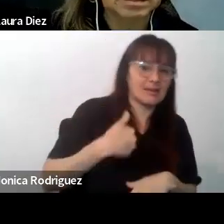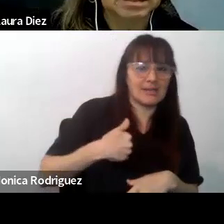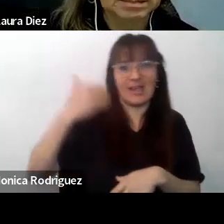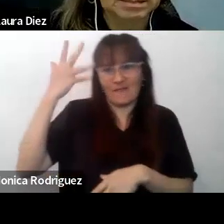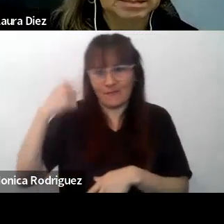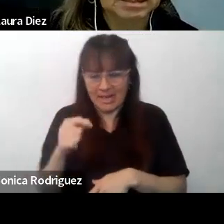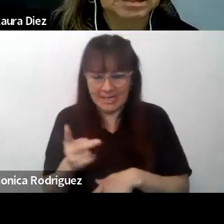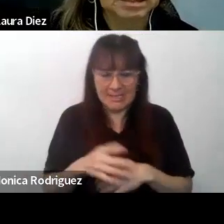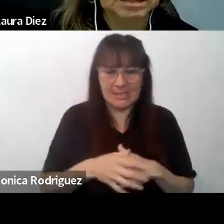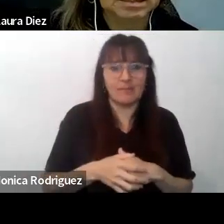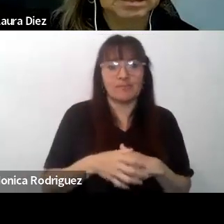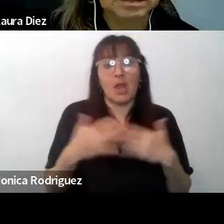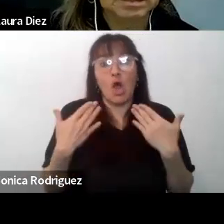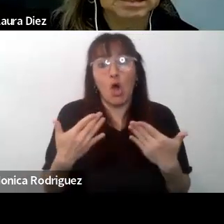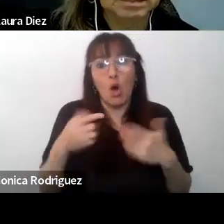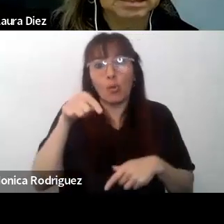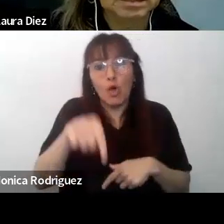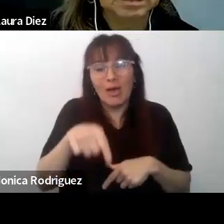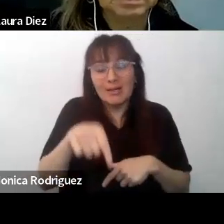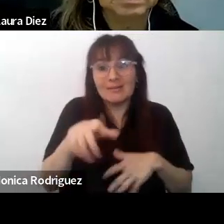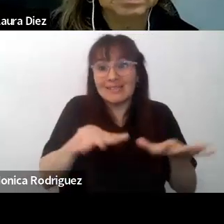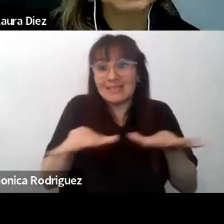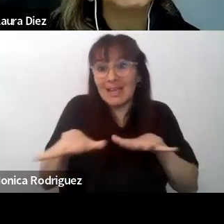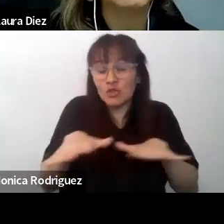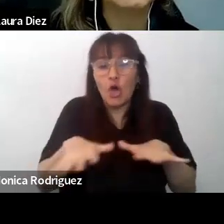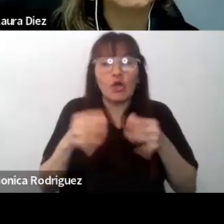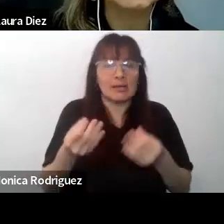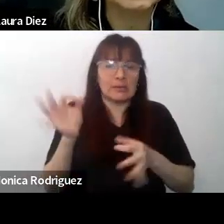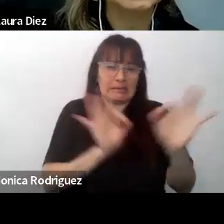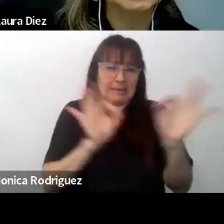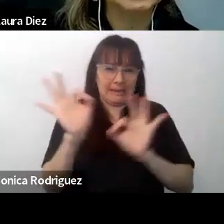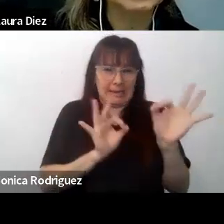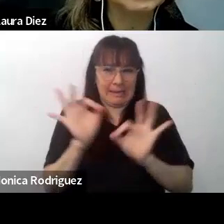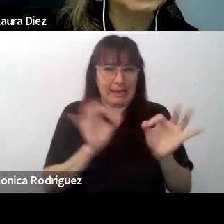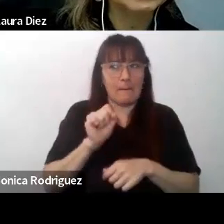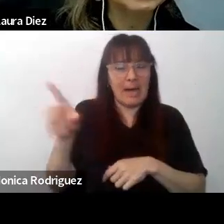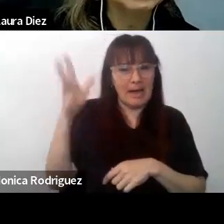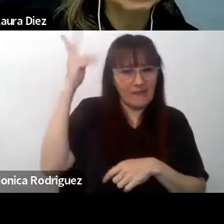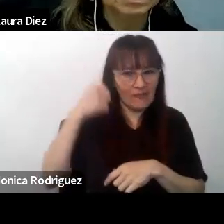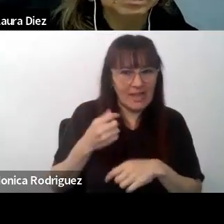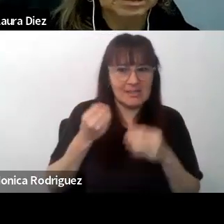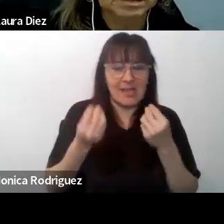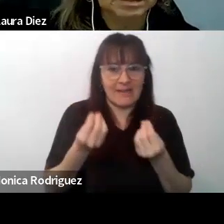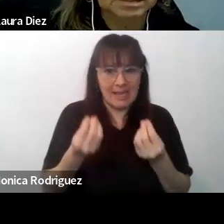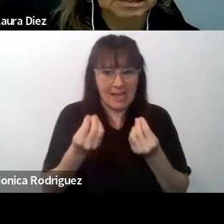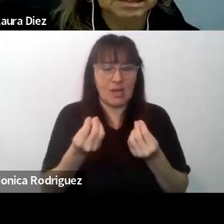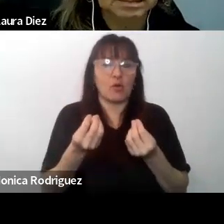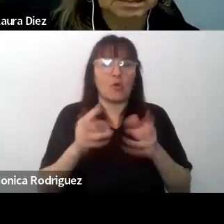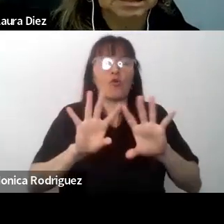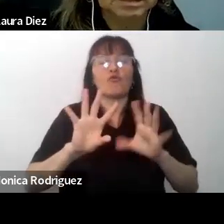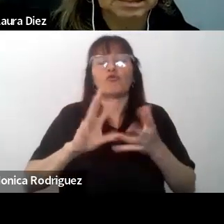Indudablemente, esta acción se enmarca en un eje estratégico para Francia, que es la de reforzar la internacionalización